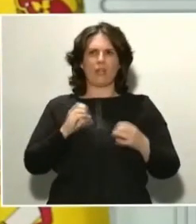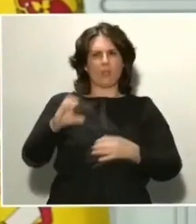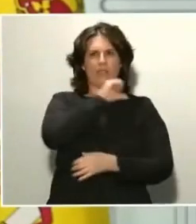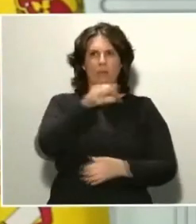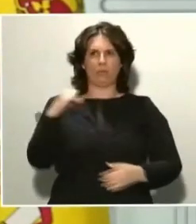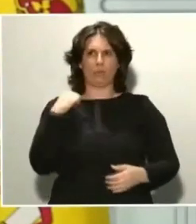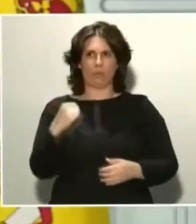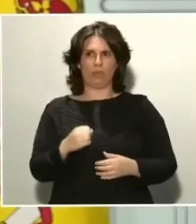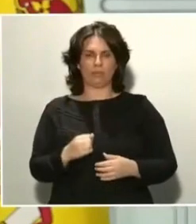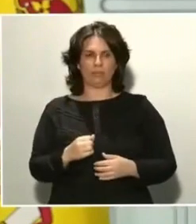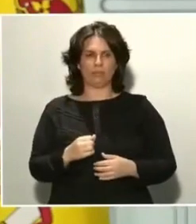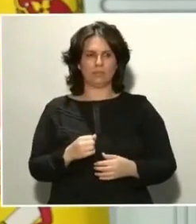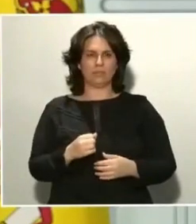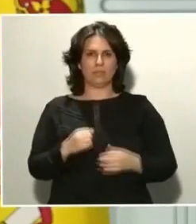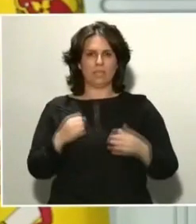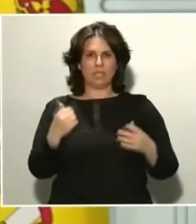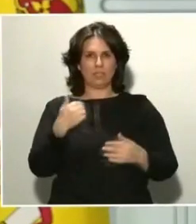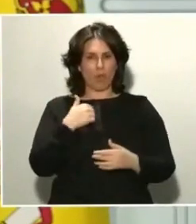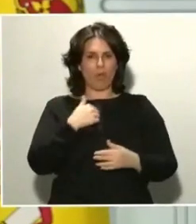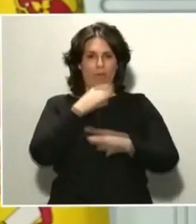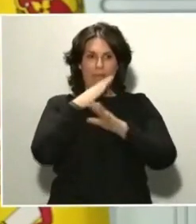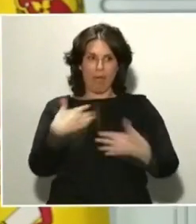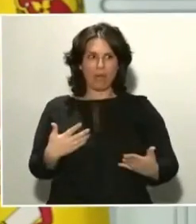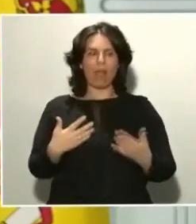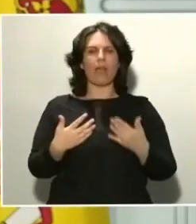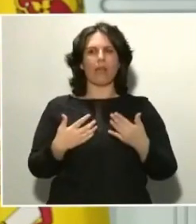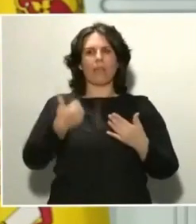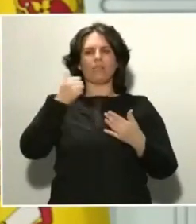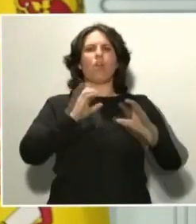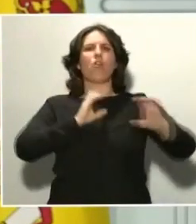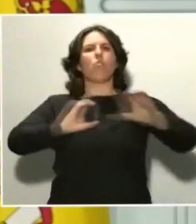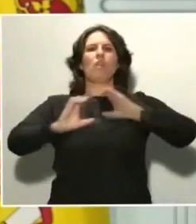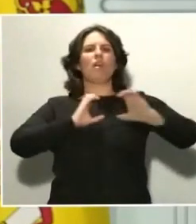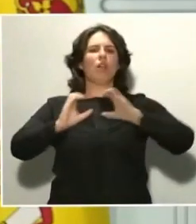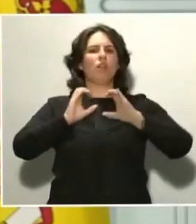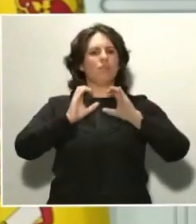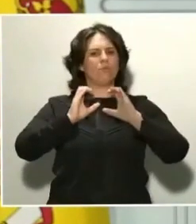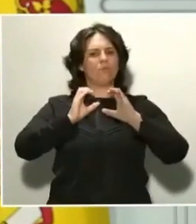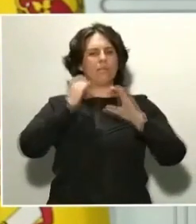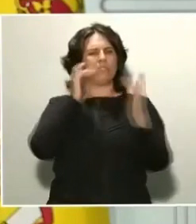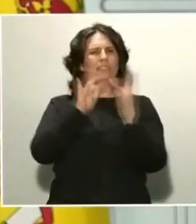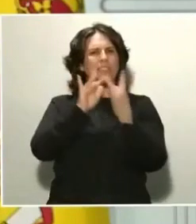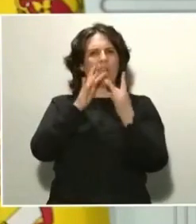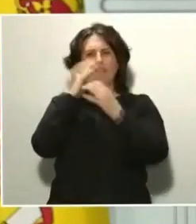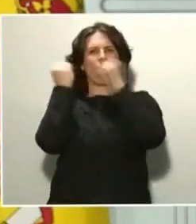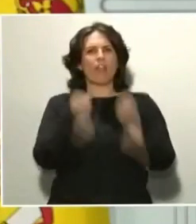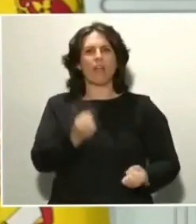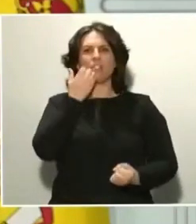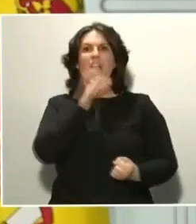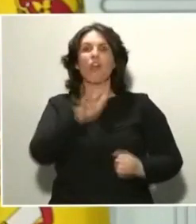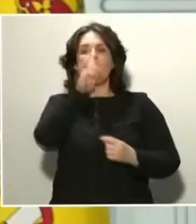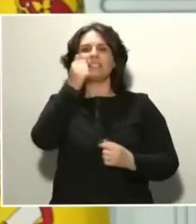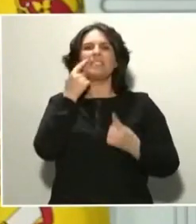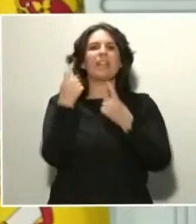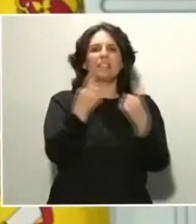estoy en una comunicación reforzada, hemos reforzado el papel del gobierno de España con aquellas zonas que más lo necesitan. Y tengo una